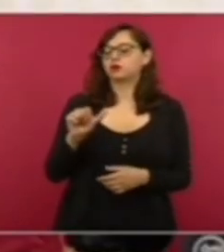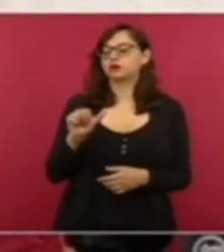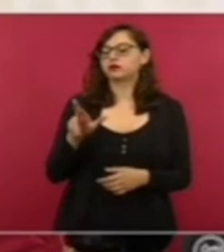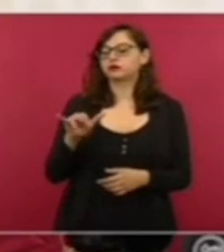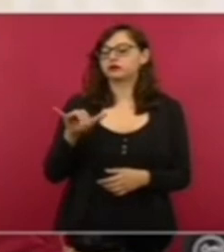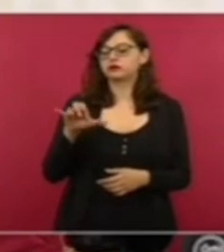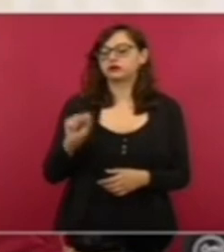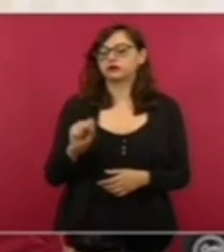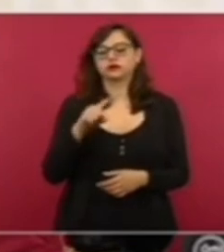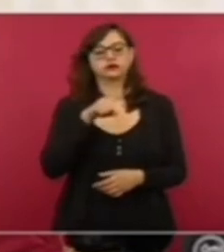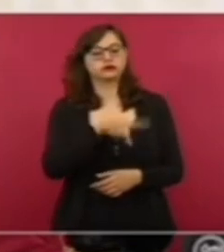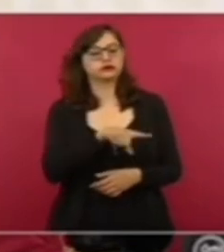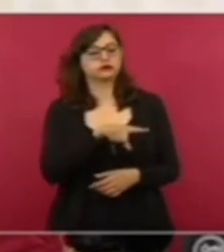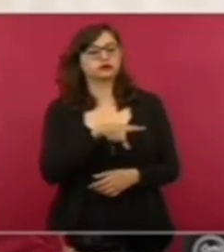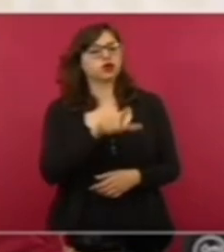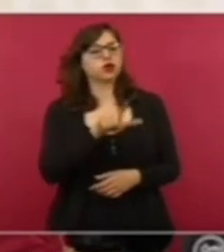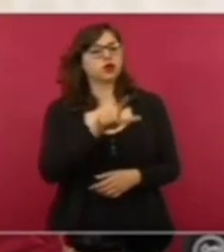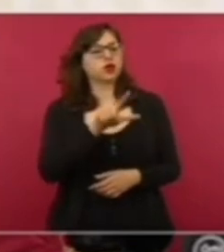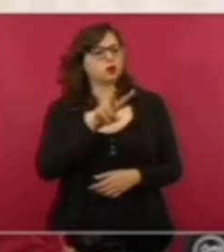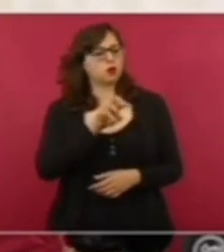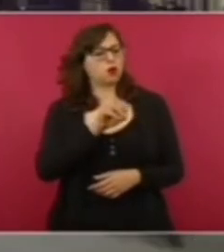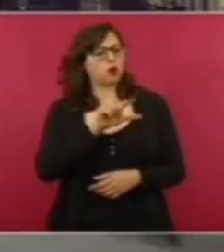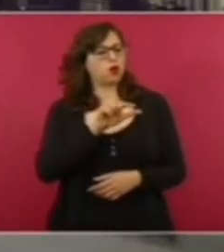¿por qué no pones a Volari?